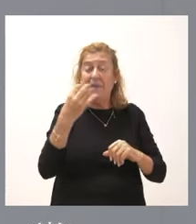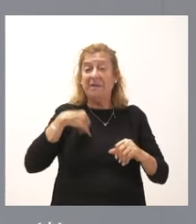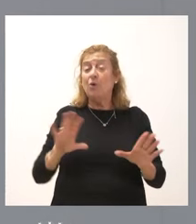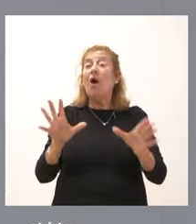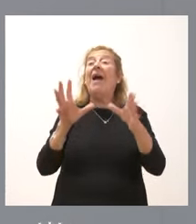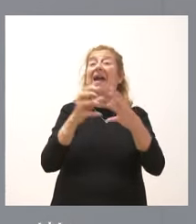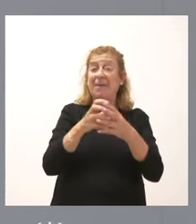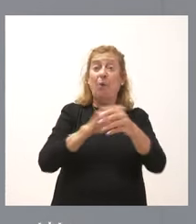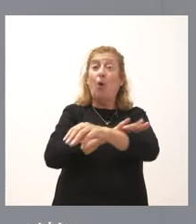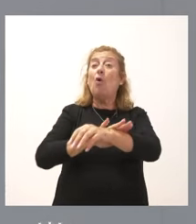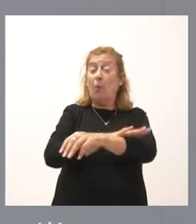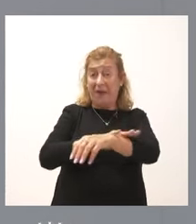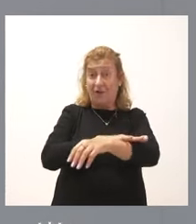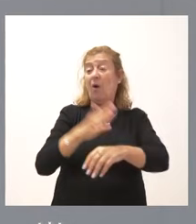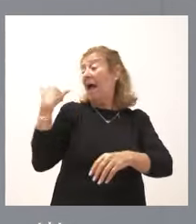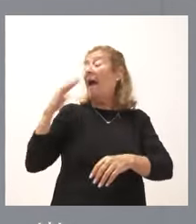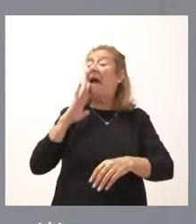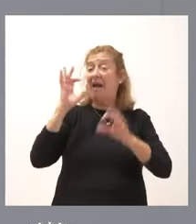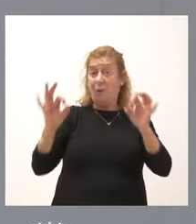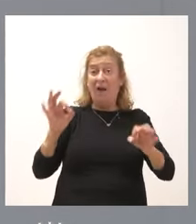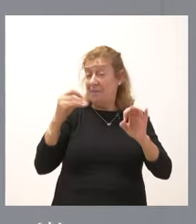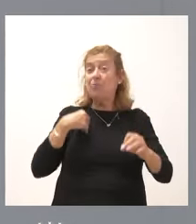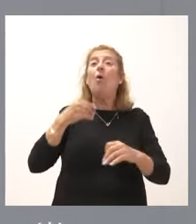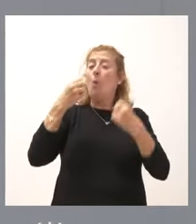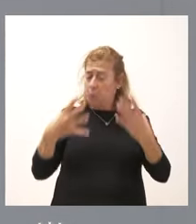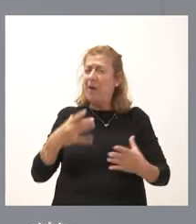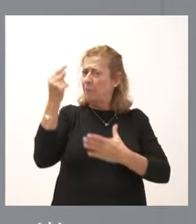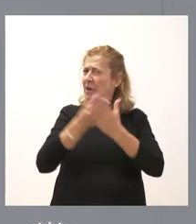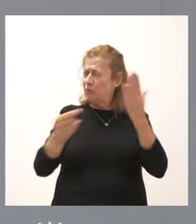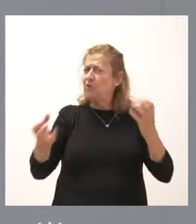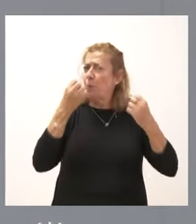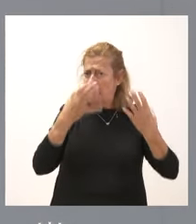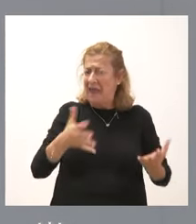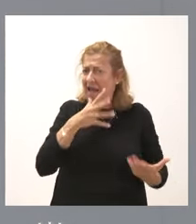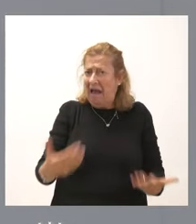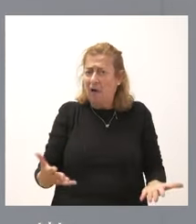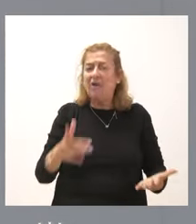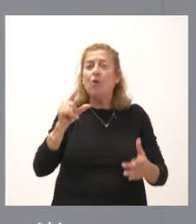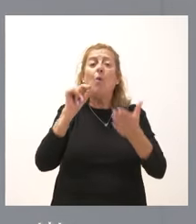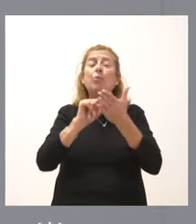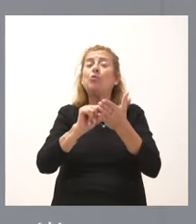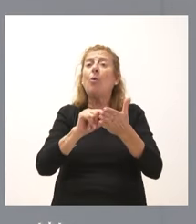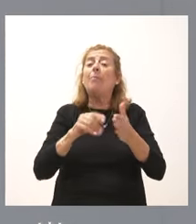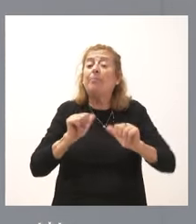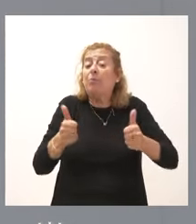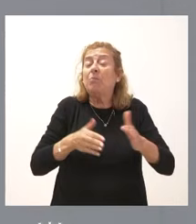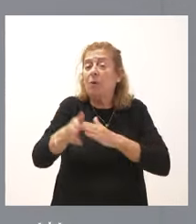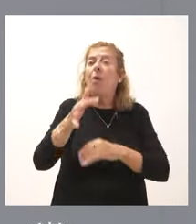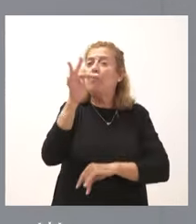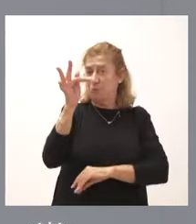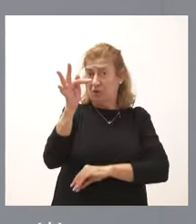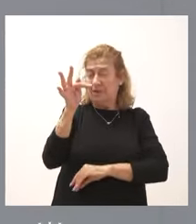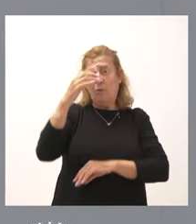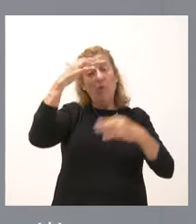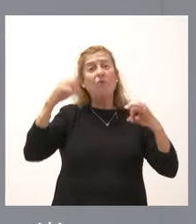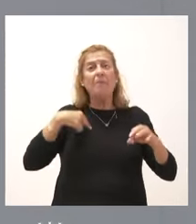en el Gobierno que hizo los anteriores, tenemos un buen presupuesto en vigor y ese es un punto de partida positivo. Lógicamente, nosotros también estamos